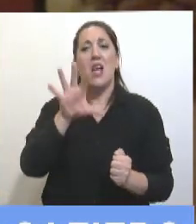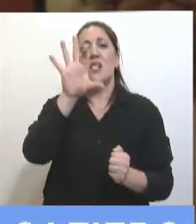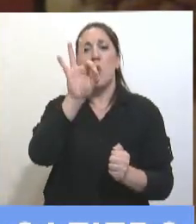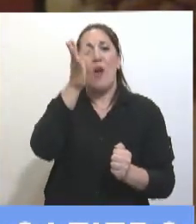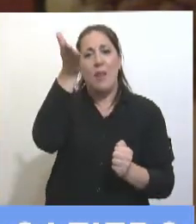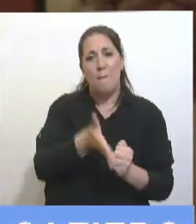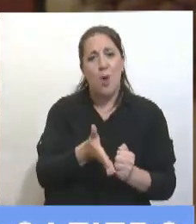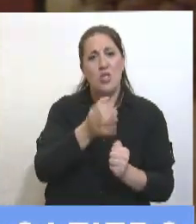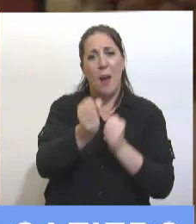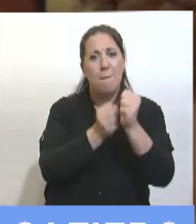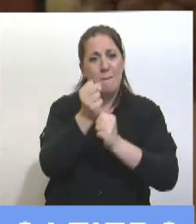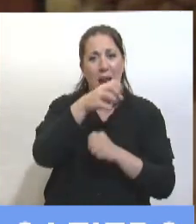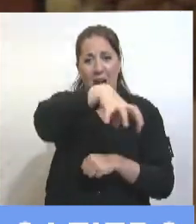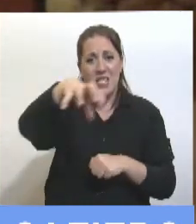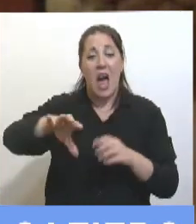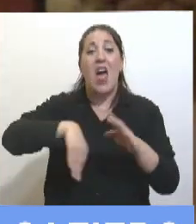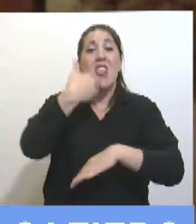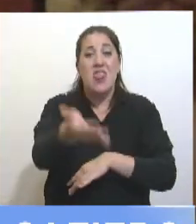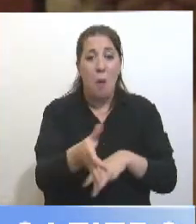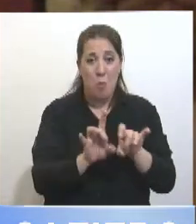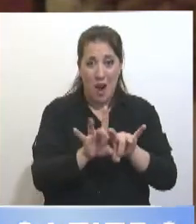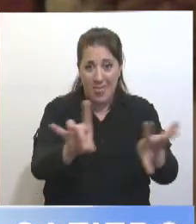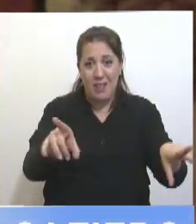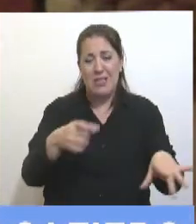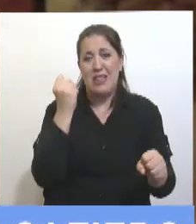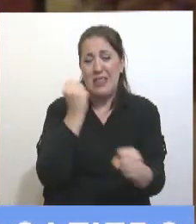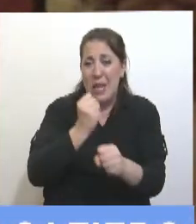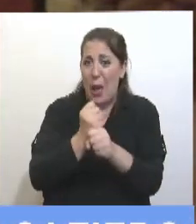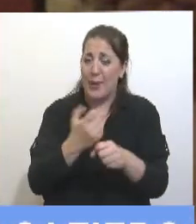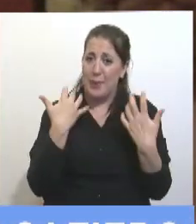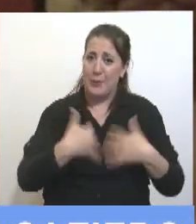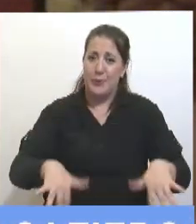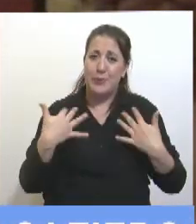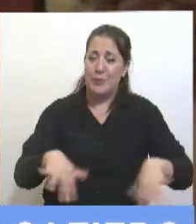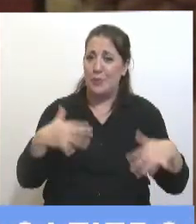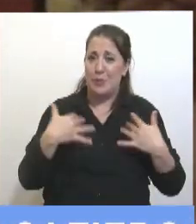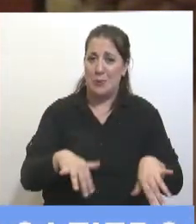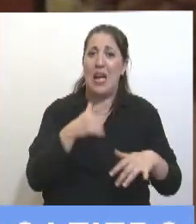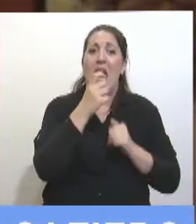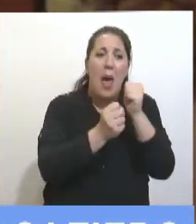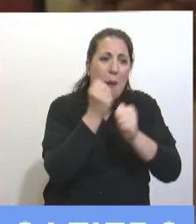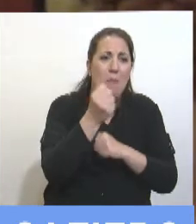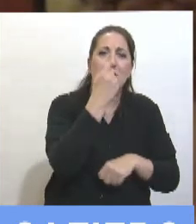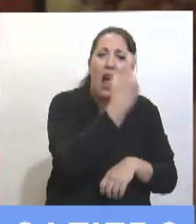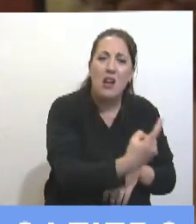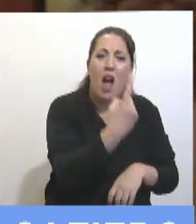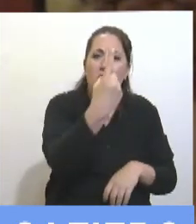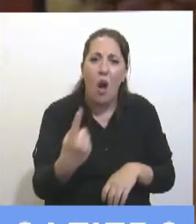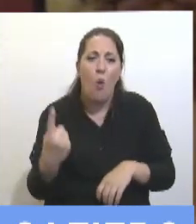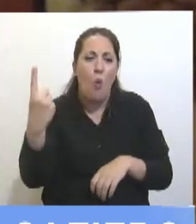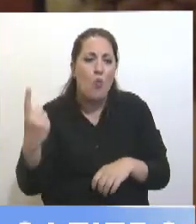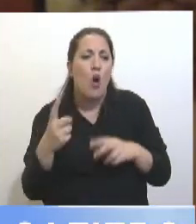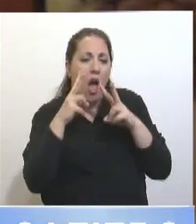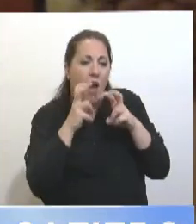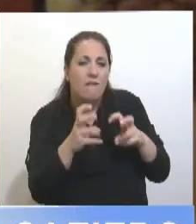empresas. Después de la pandemia van a tener un trabajo enorme. Revisando empresa por empresa, para ver cuál